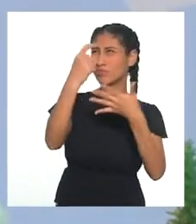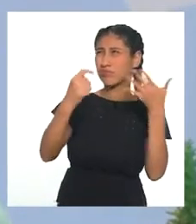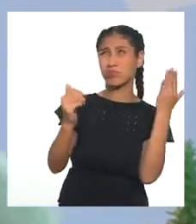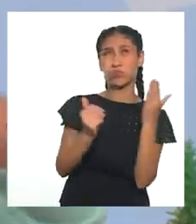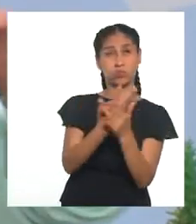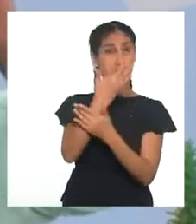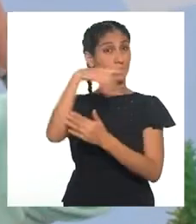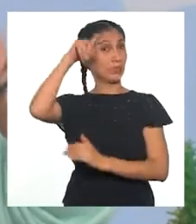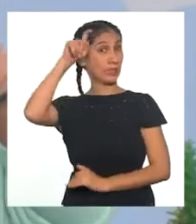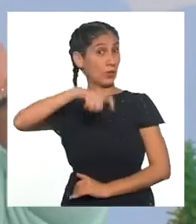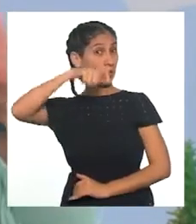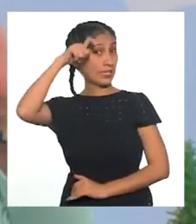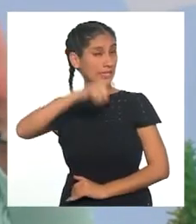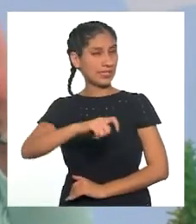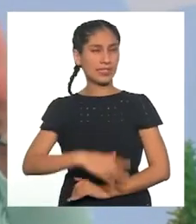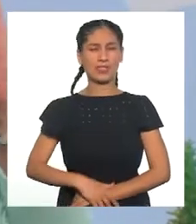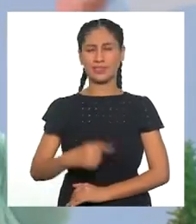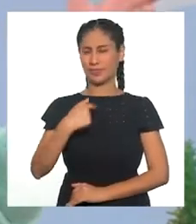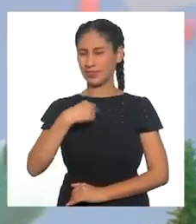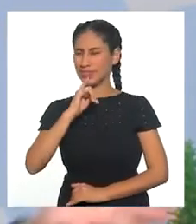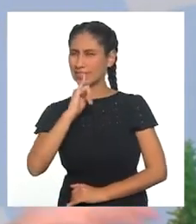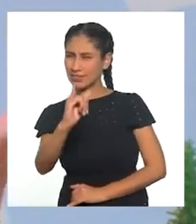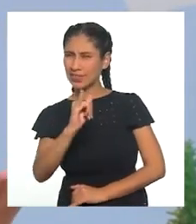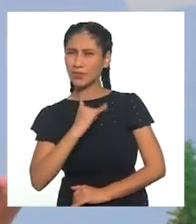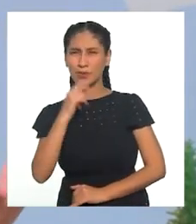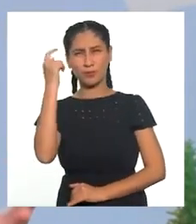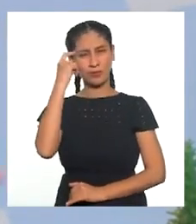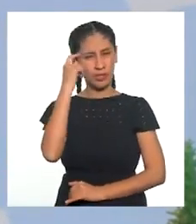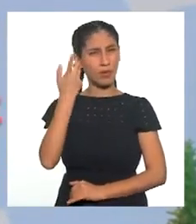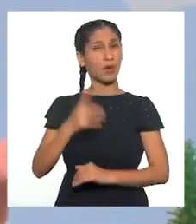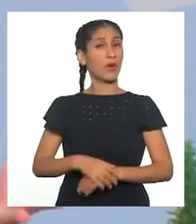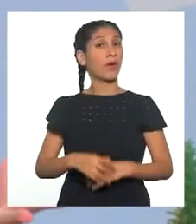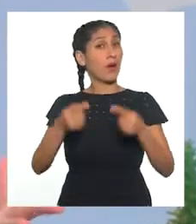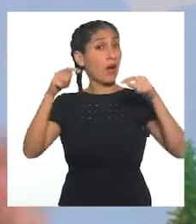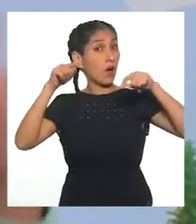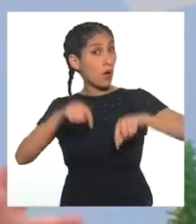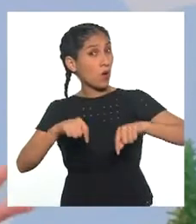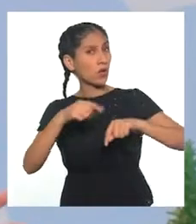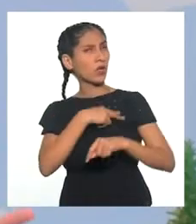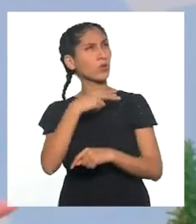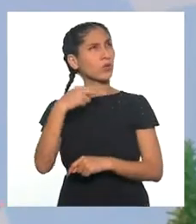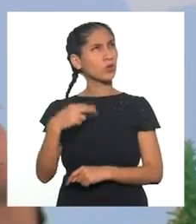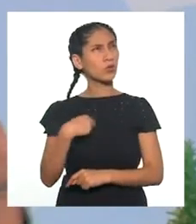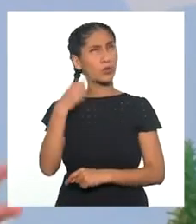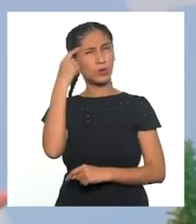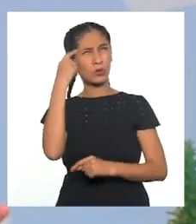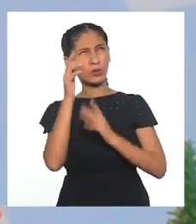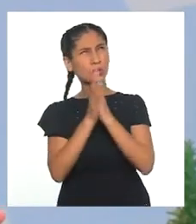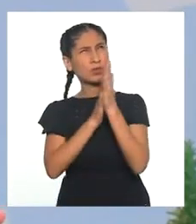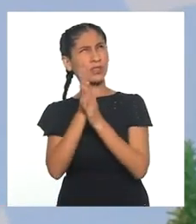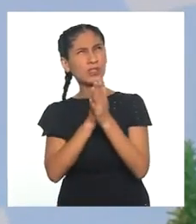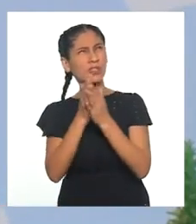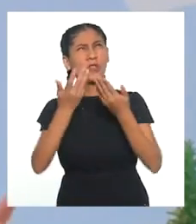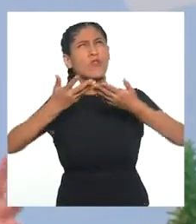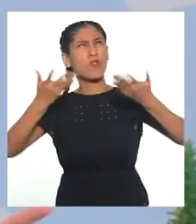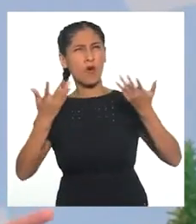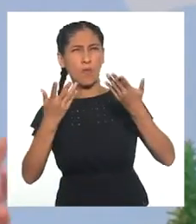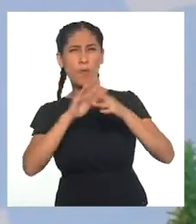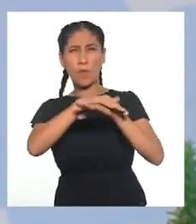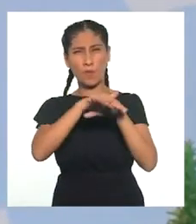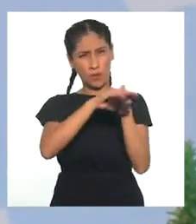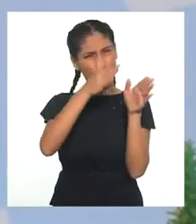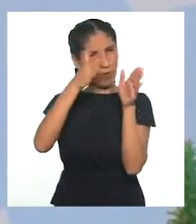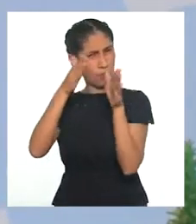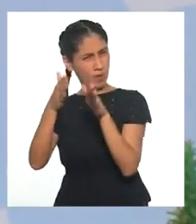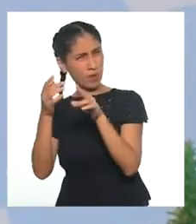Precisamente eso pasaba por mi mente. ¿Cómo podemos innovar? Quisiera tener una mejor idea de cómo podemos proponer